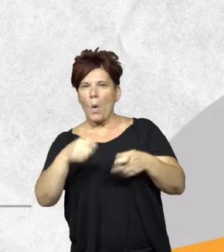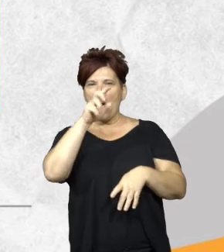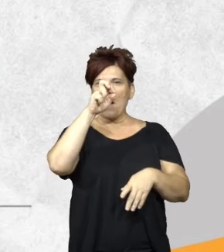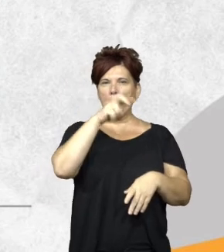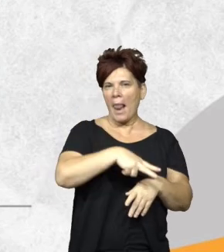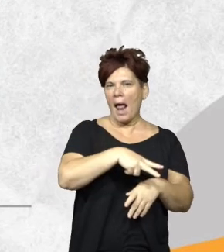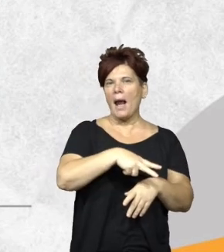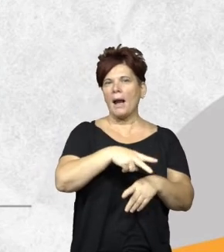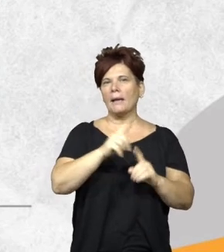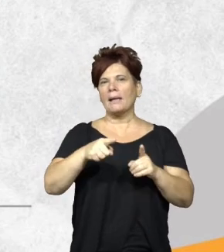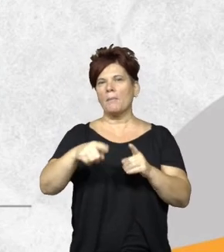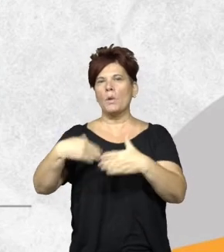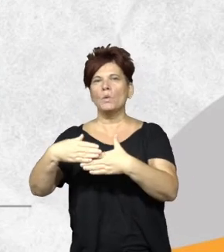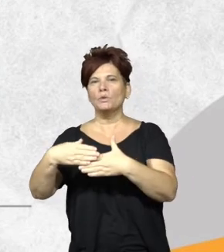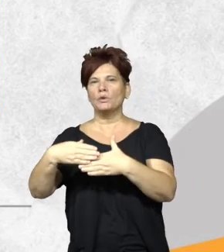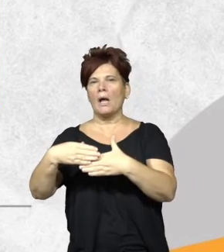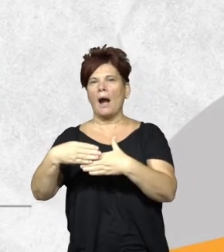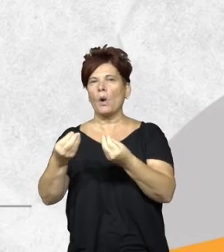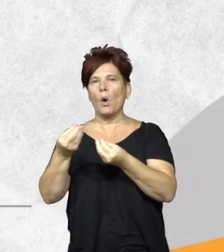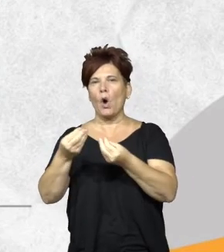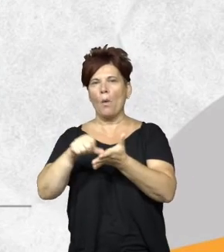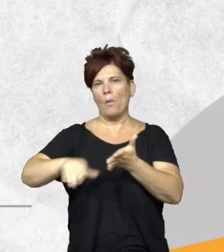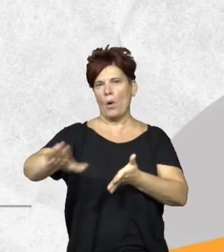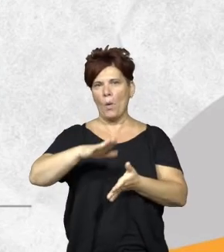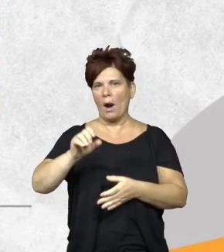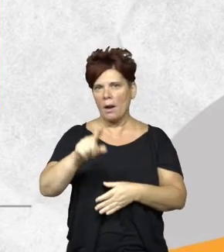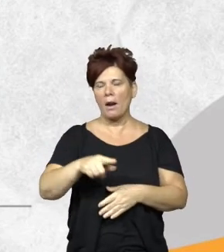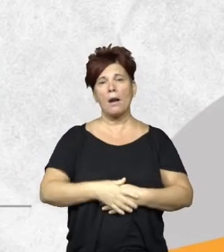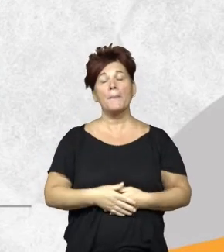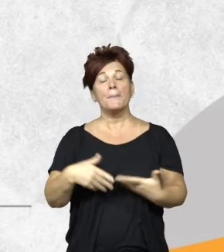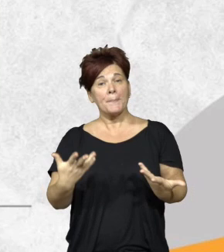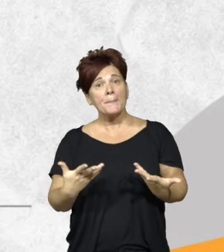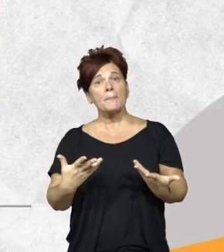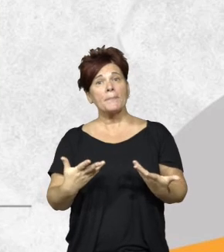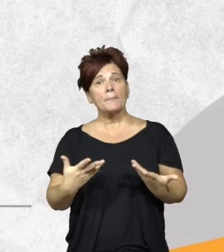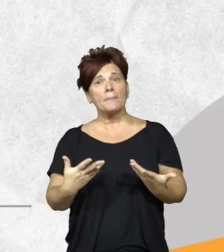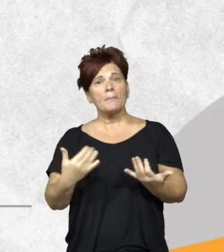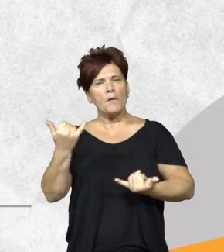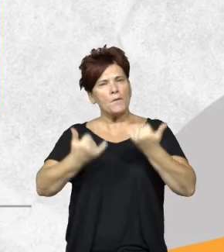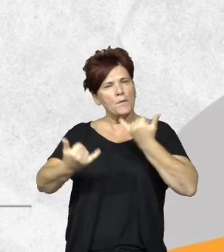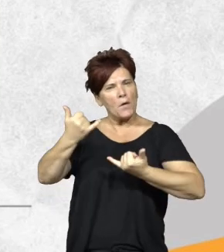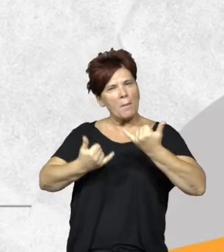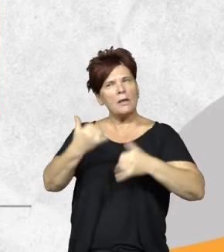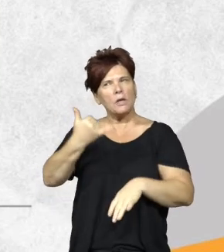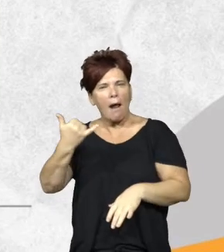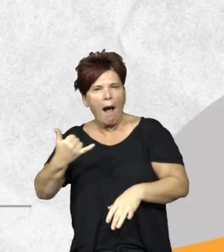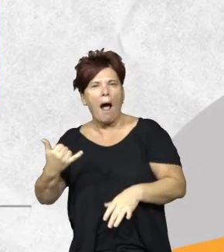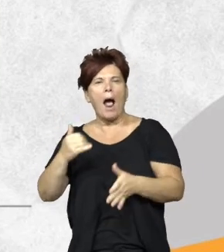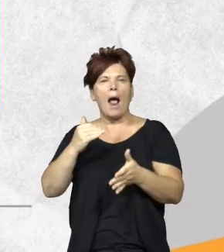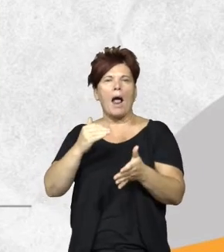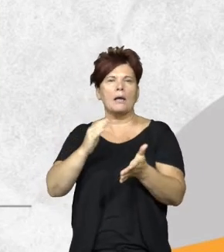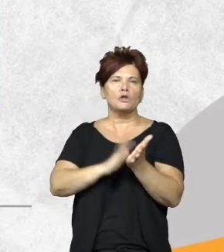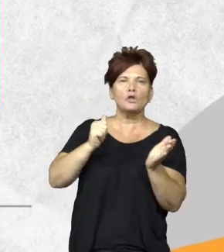como el uso sobre estos ecosistemas entonces contar con información sobre el estado